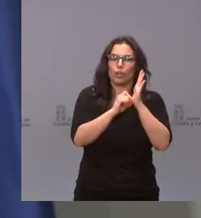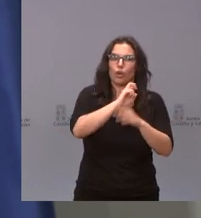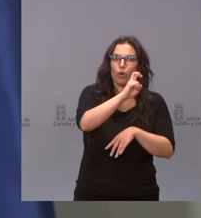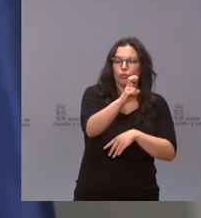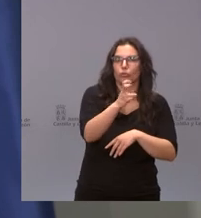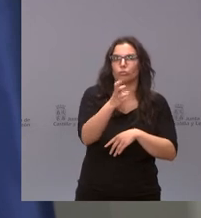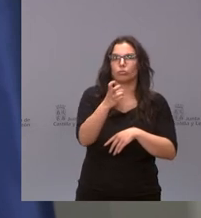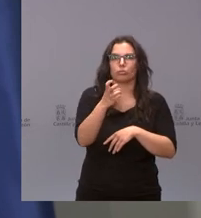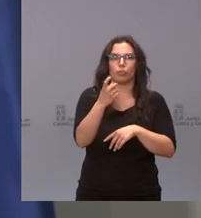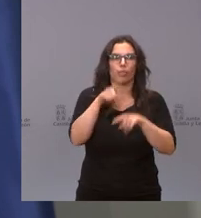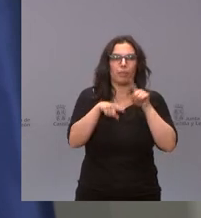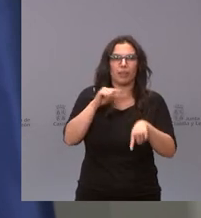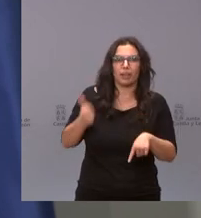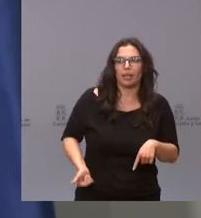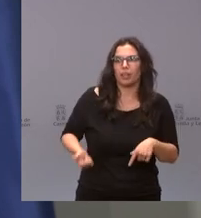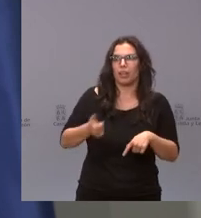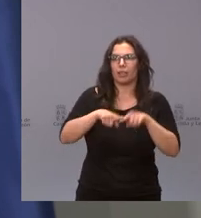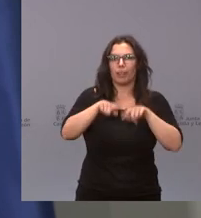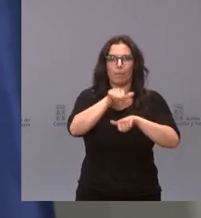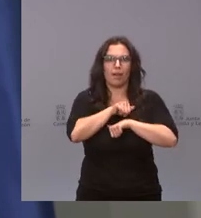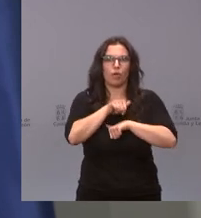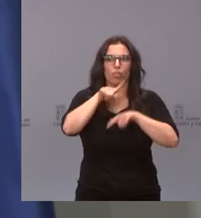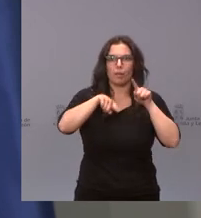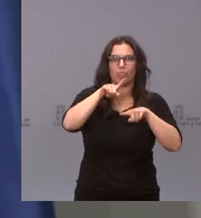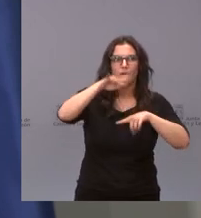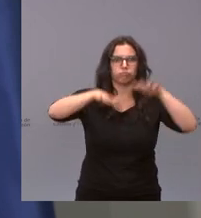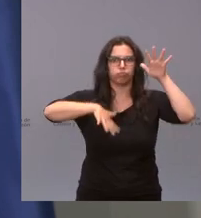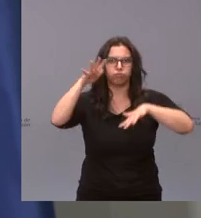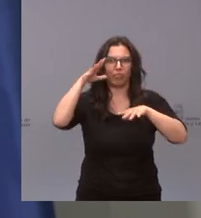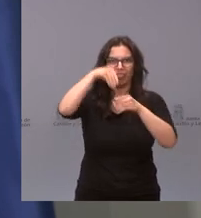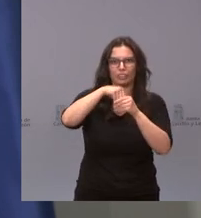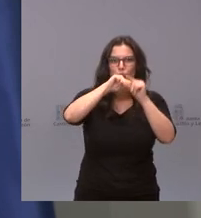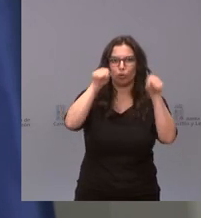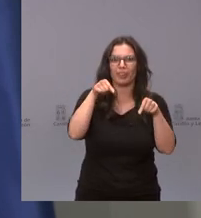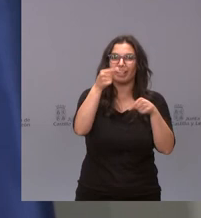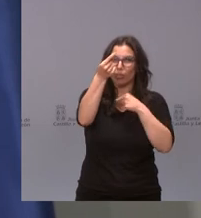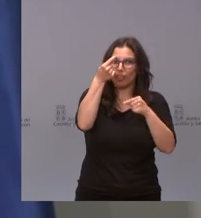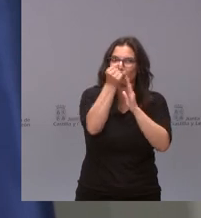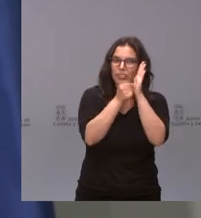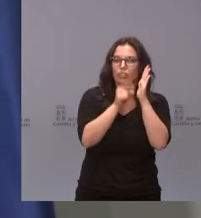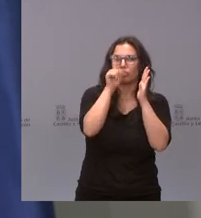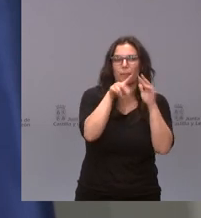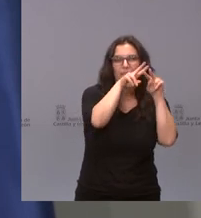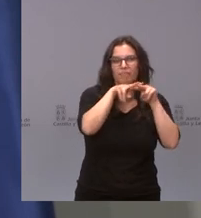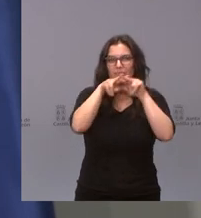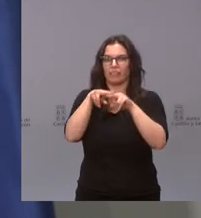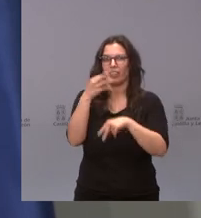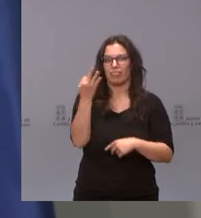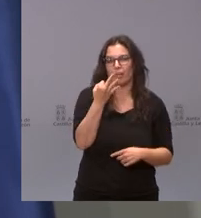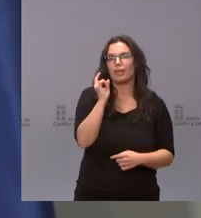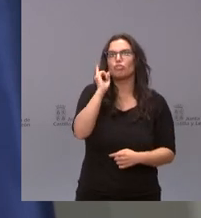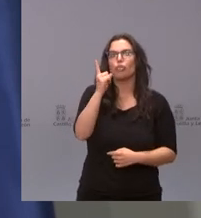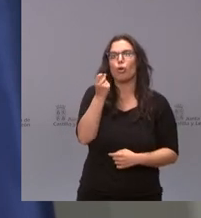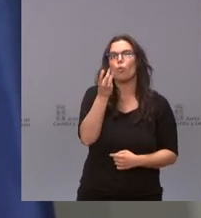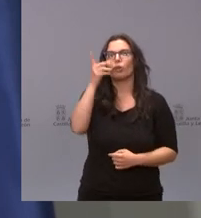la riqueza la desigualdad todas estas son cifras a las que hay que atender no es solamente